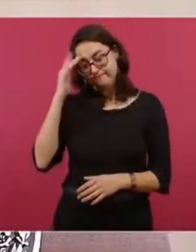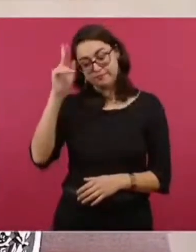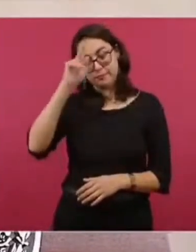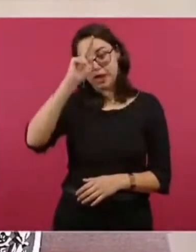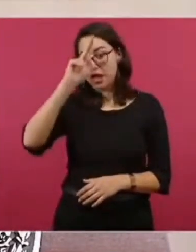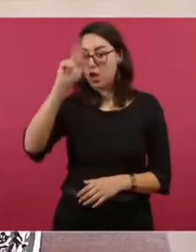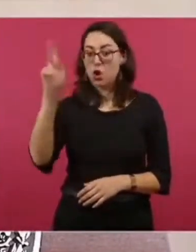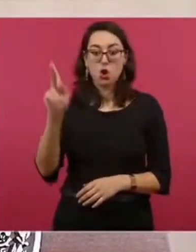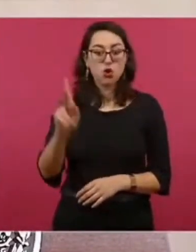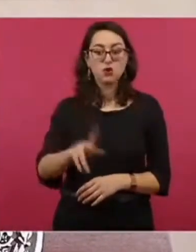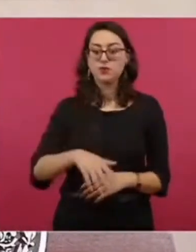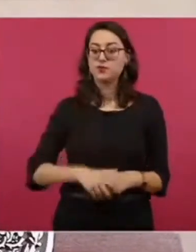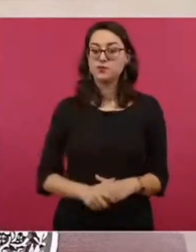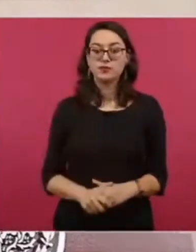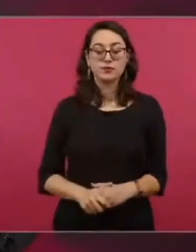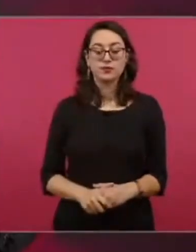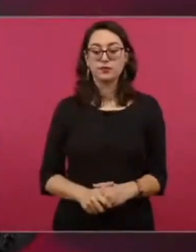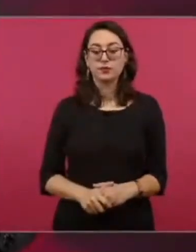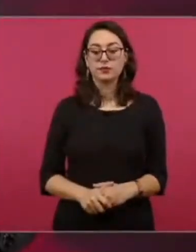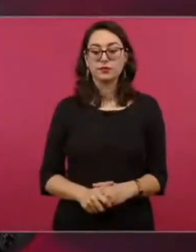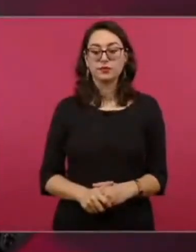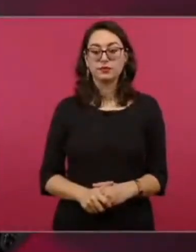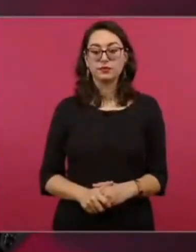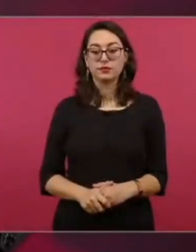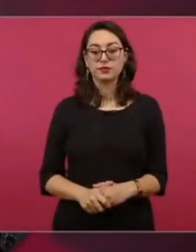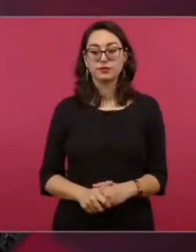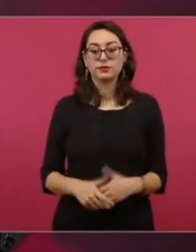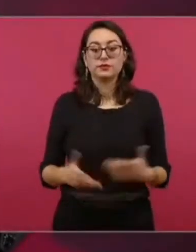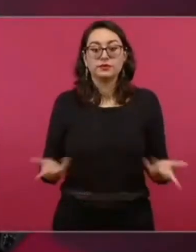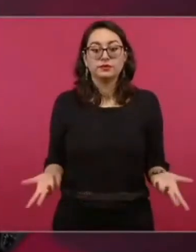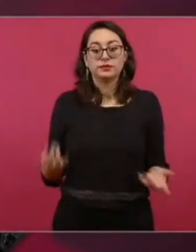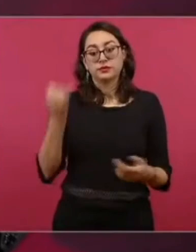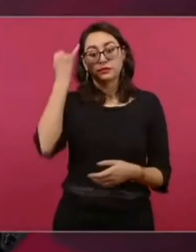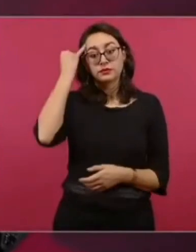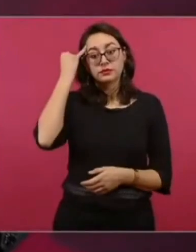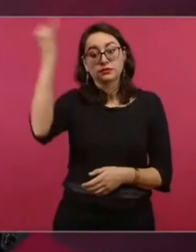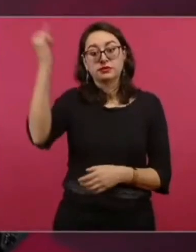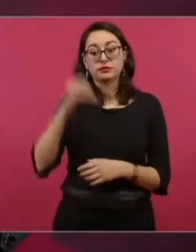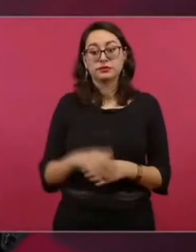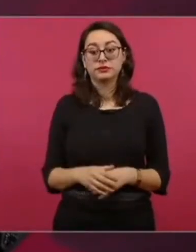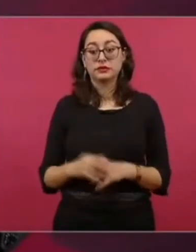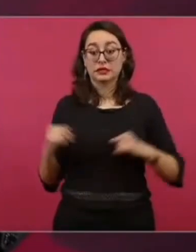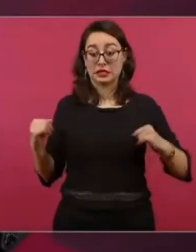Imagínense que el Instituto de Ciencias Jurídicas